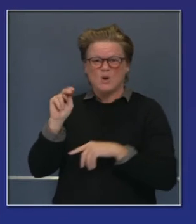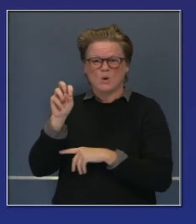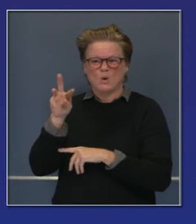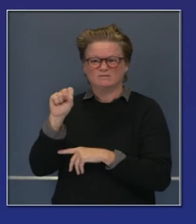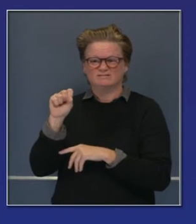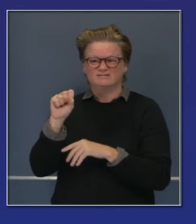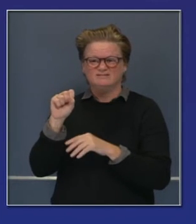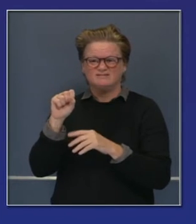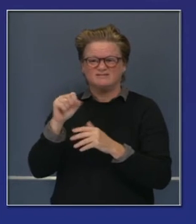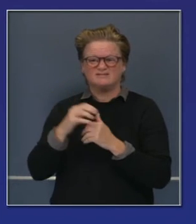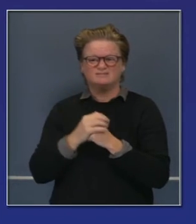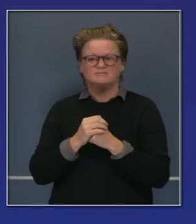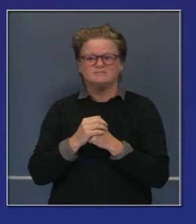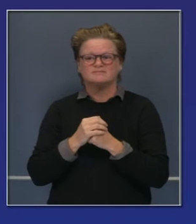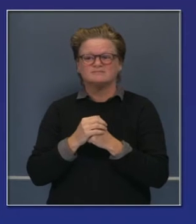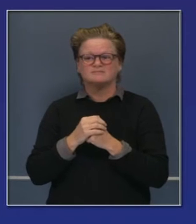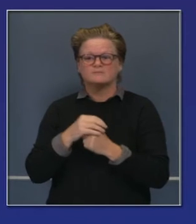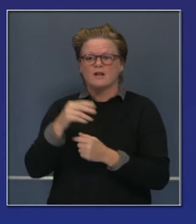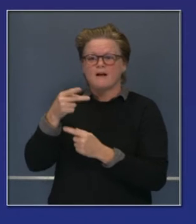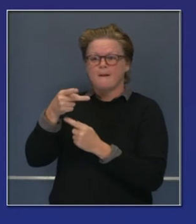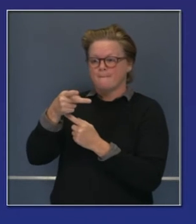Y ese es el anuncio que hizo Pfizer.